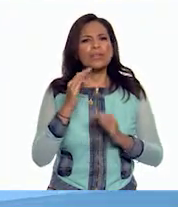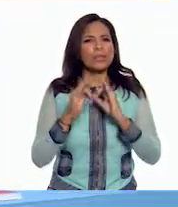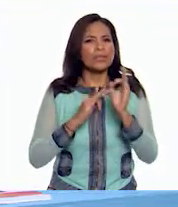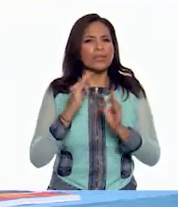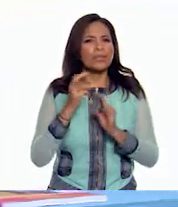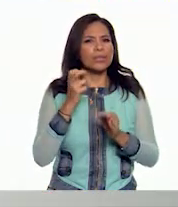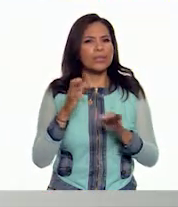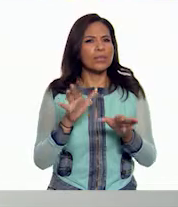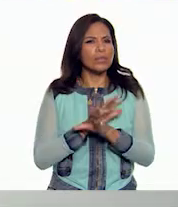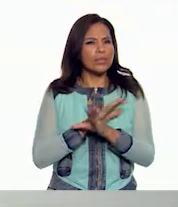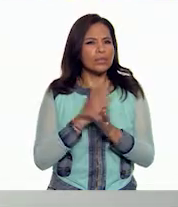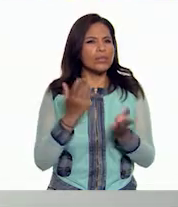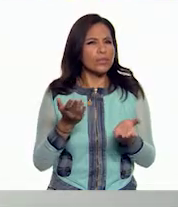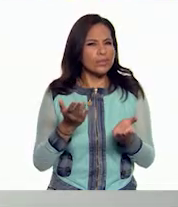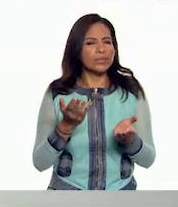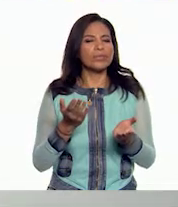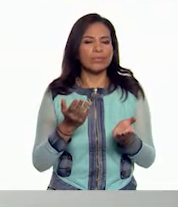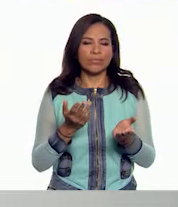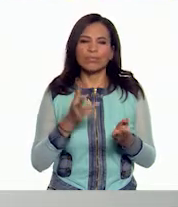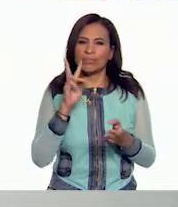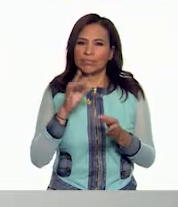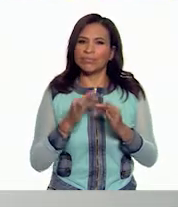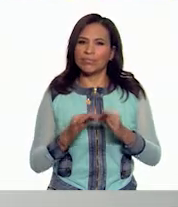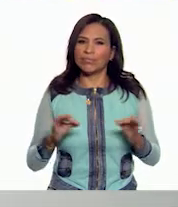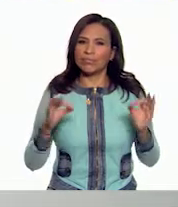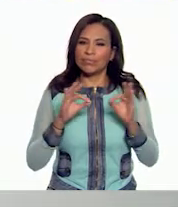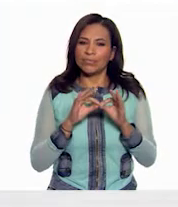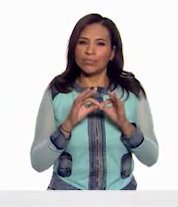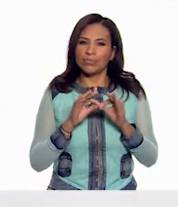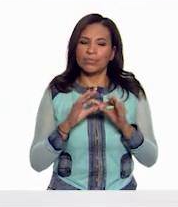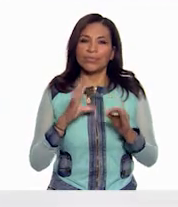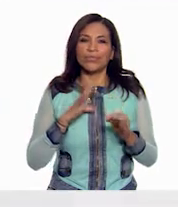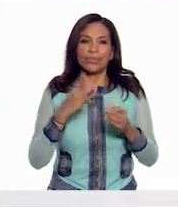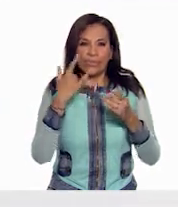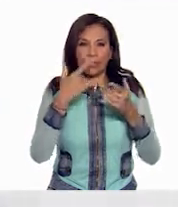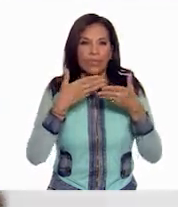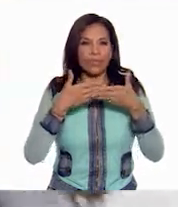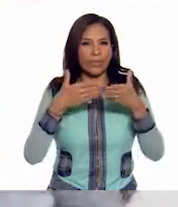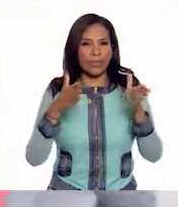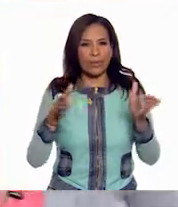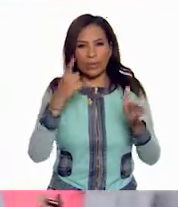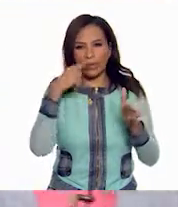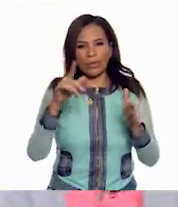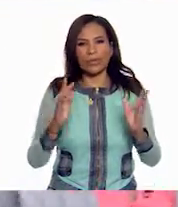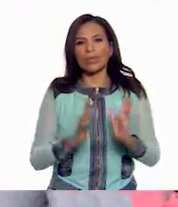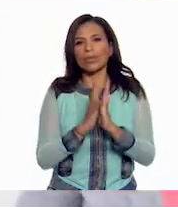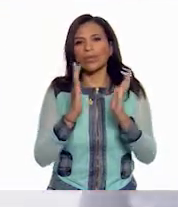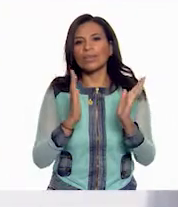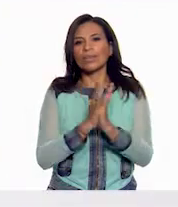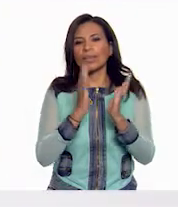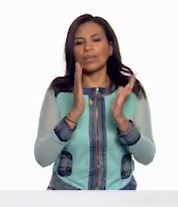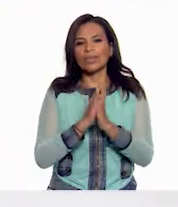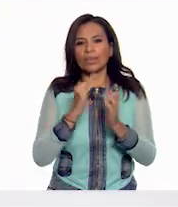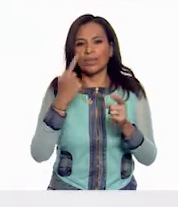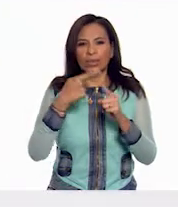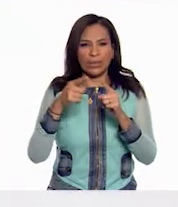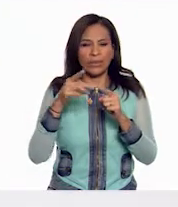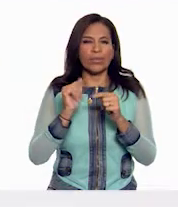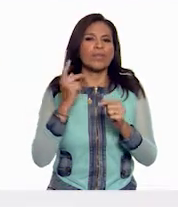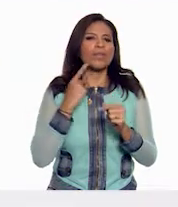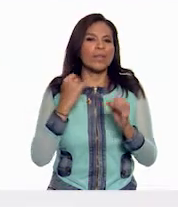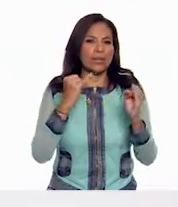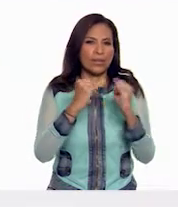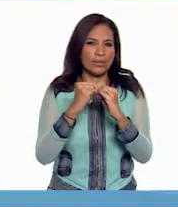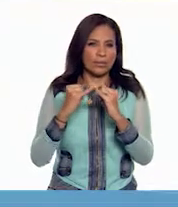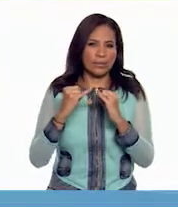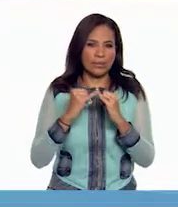esta reforma? ¡Ah! Pues fue muy importante porque abrió las puertas para la participación política institucional. Es decir,